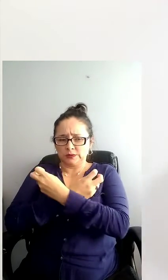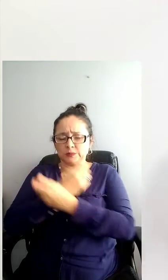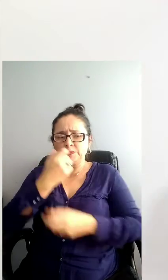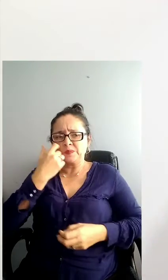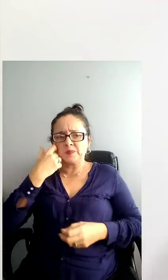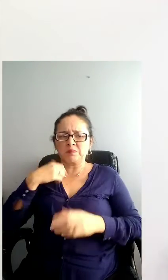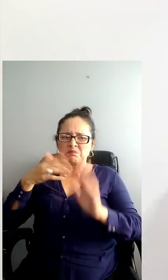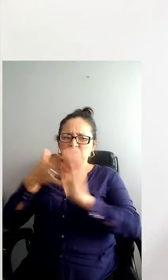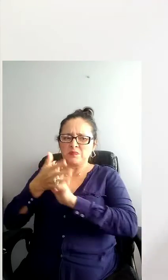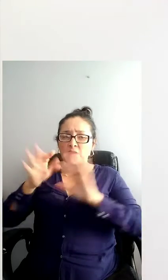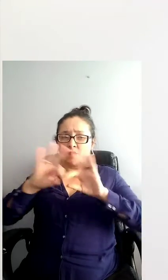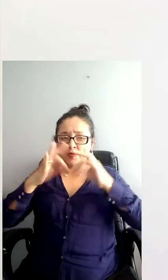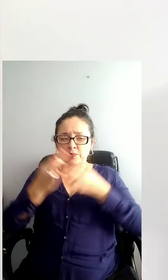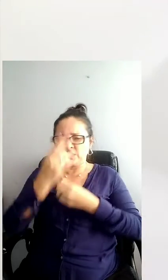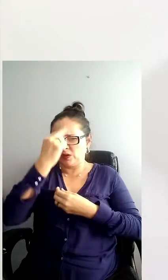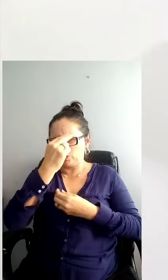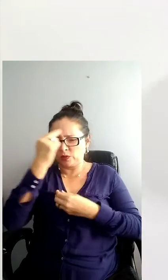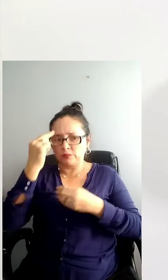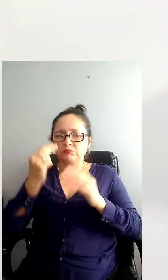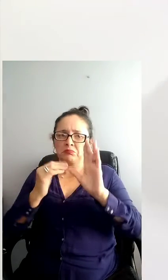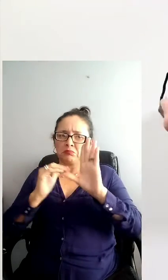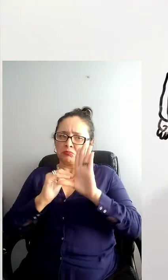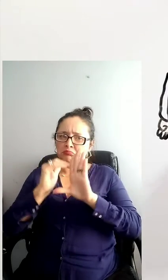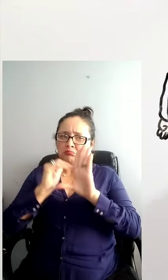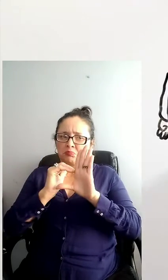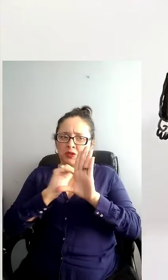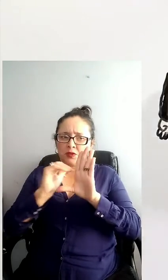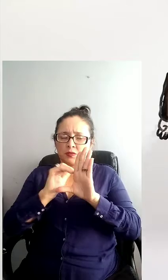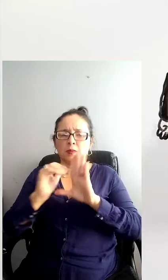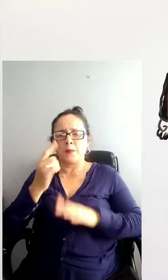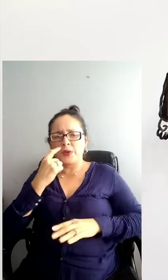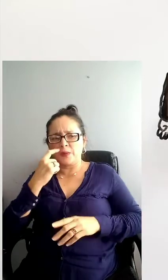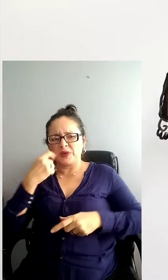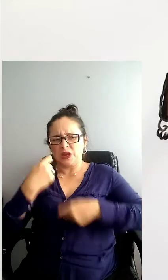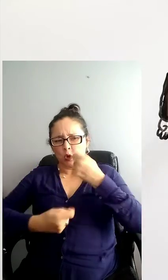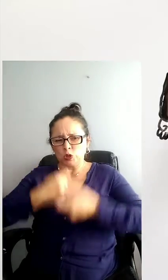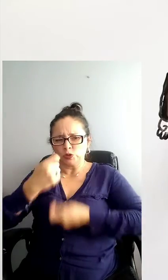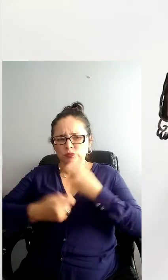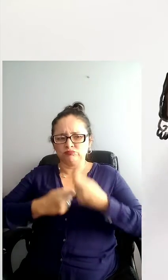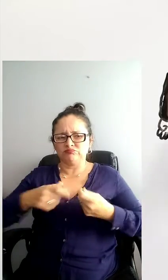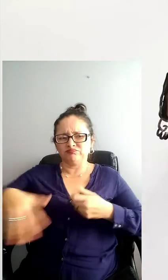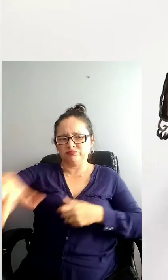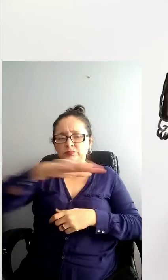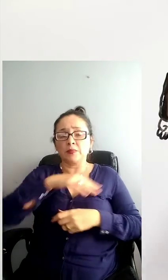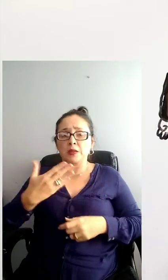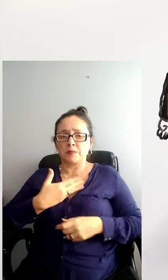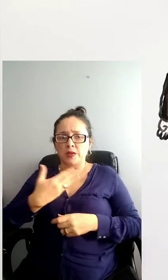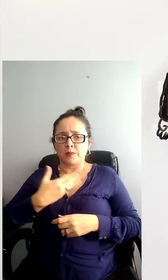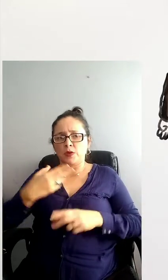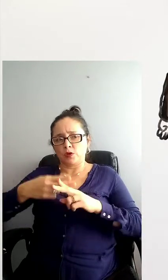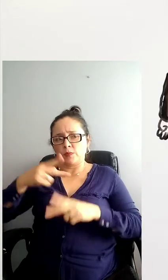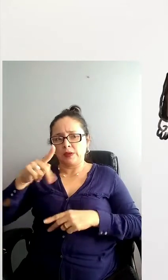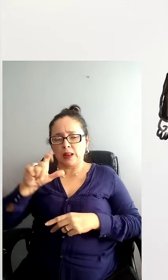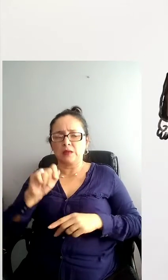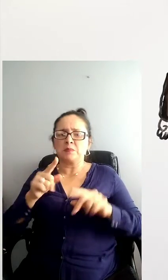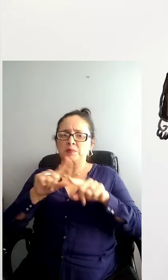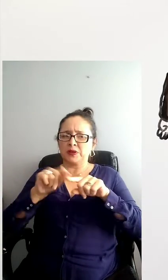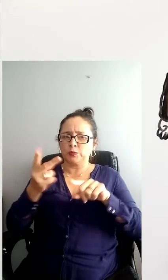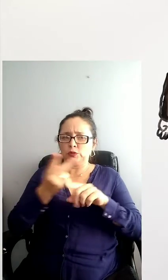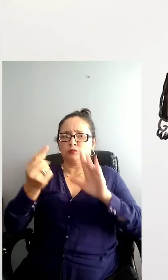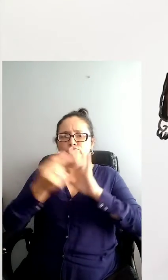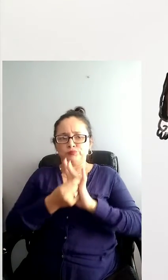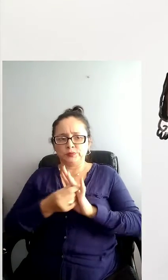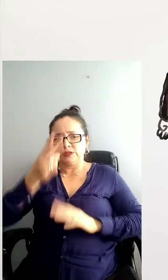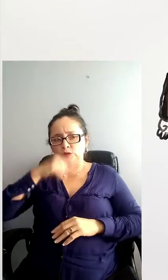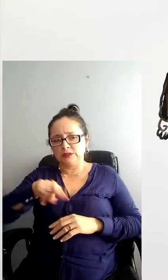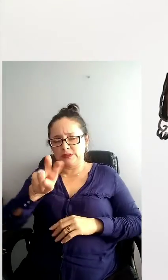De una familia católica de clase media, su padre Alois Hitler, un agente de aduanas y su madre Clara Fonson, eran primos. Hitler fue